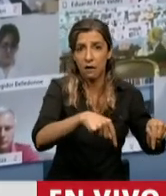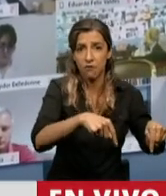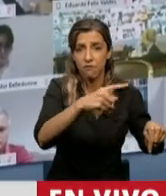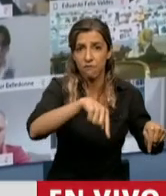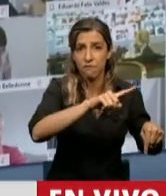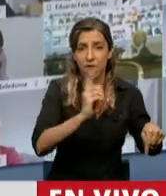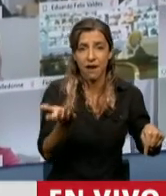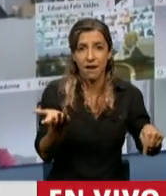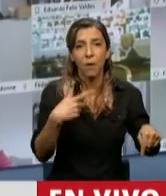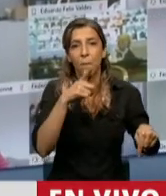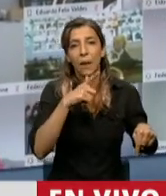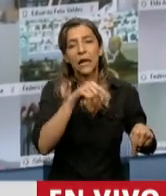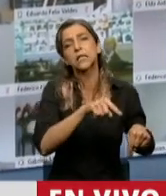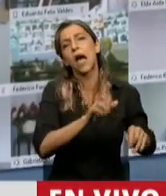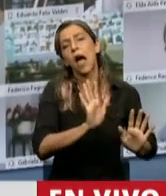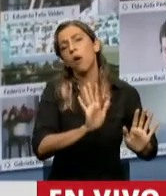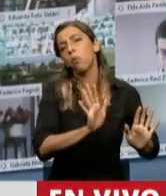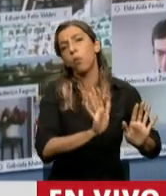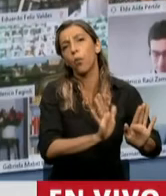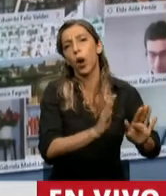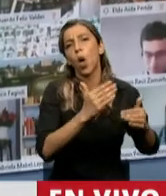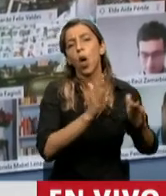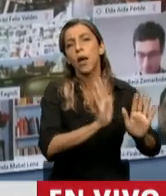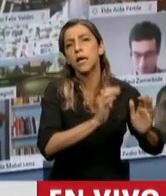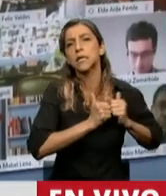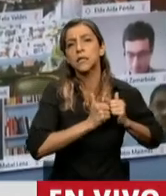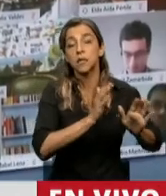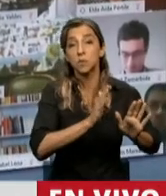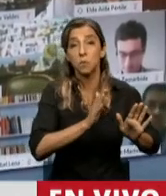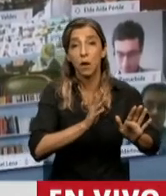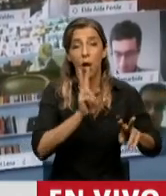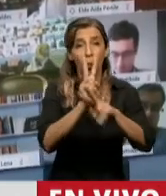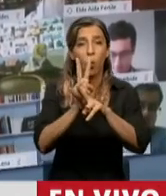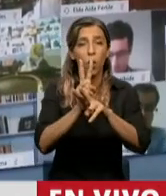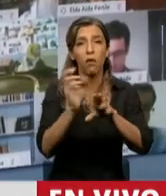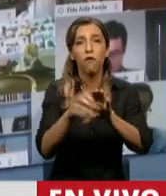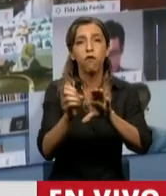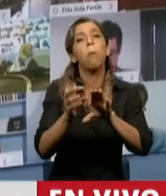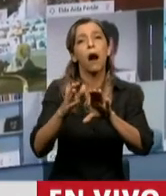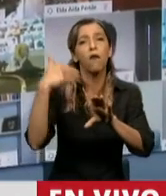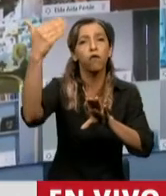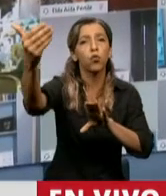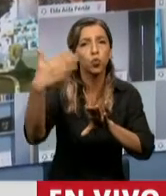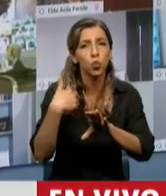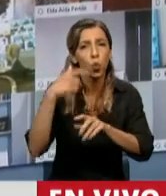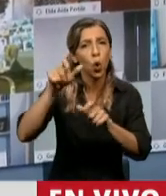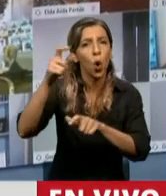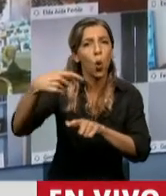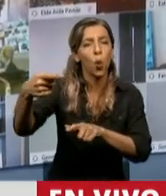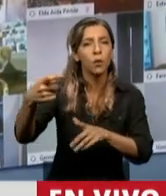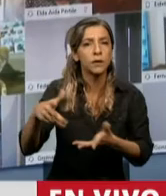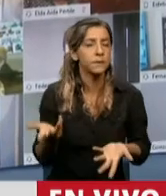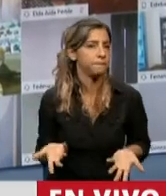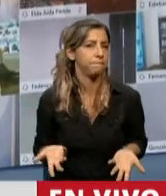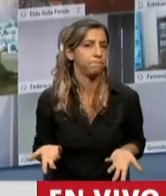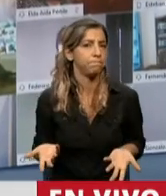el compromiso, pero vamos a preservar este supuesto activo para no incumplir los